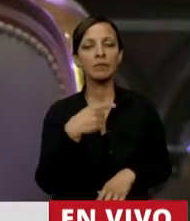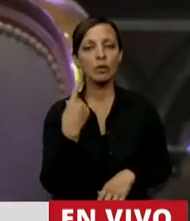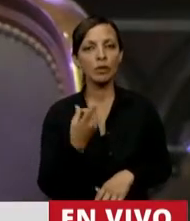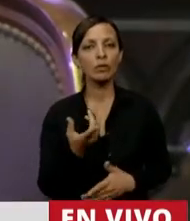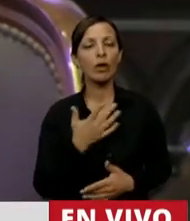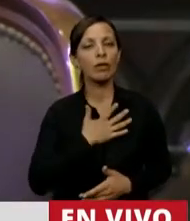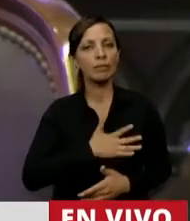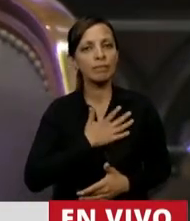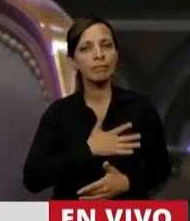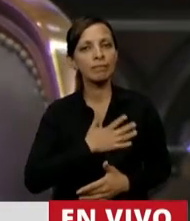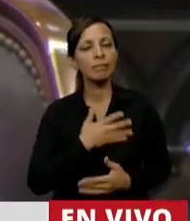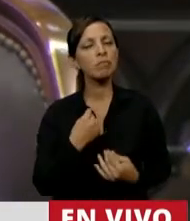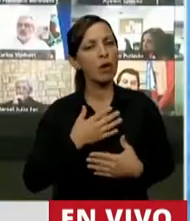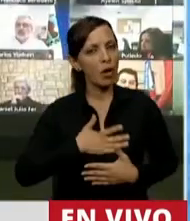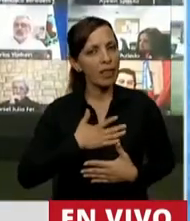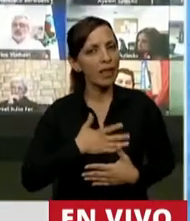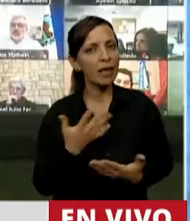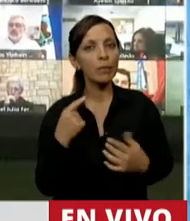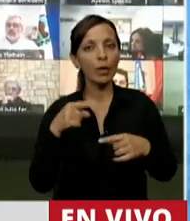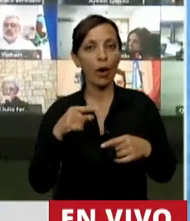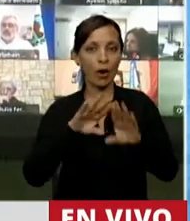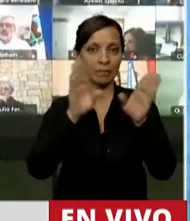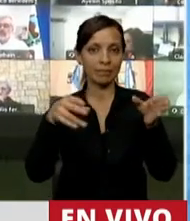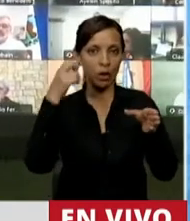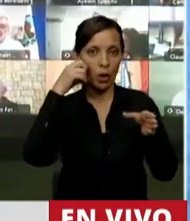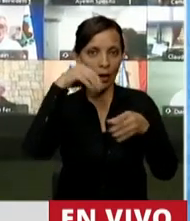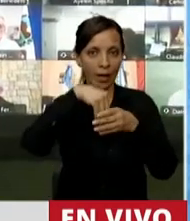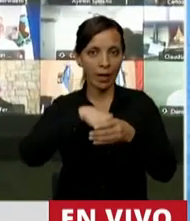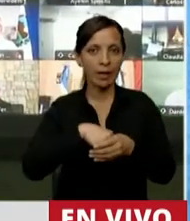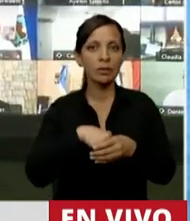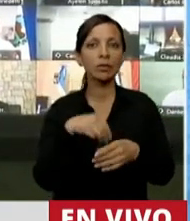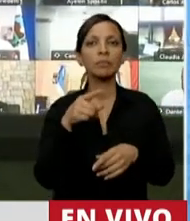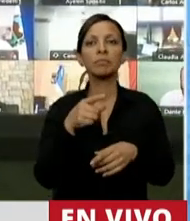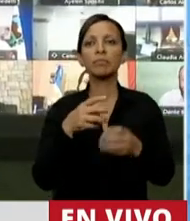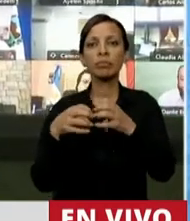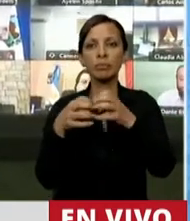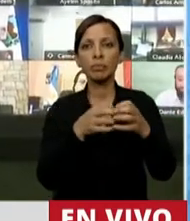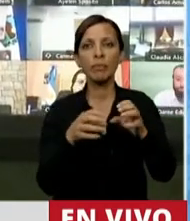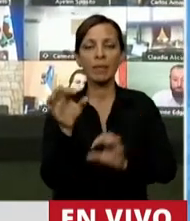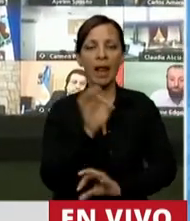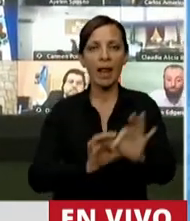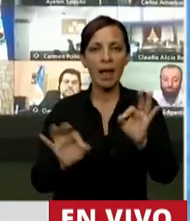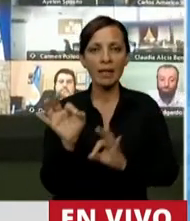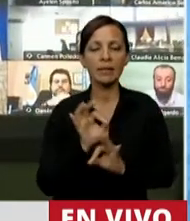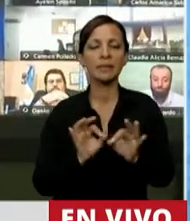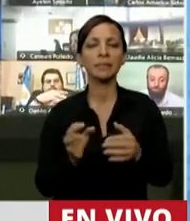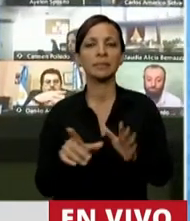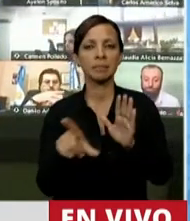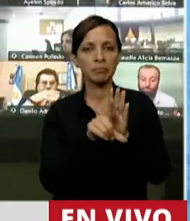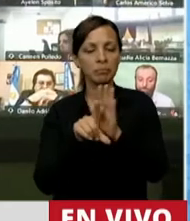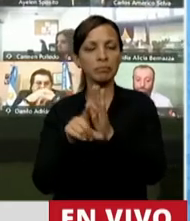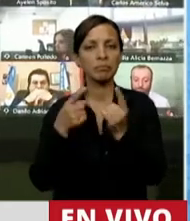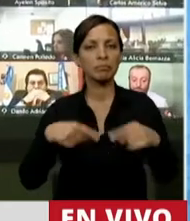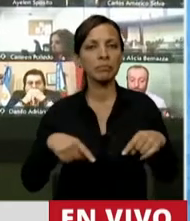con mucha satisfacción porque hoy en este Congreso se están debatiendo leyes que